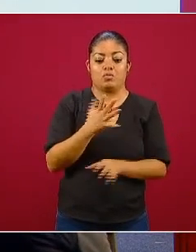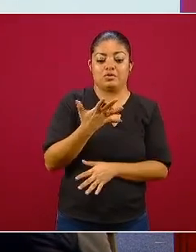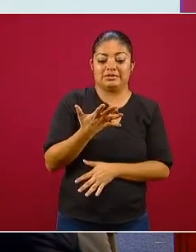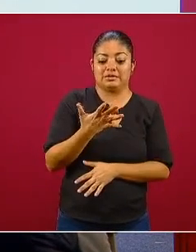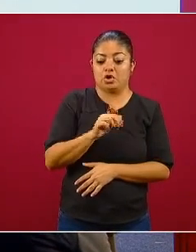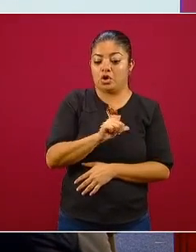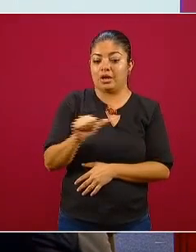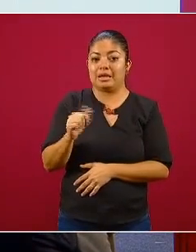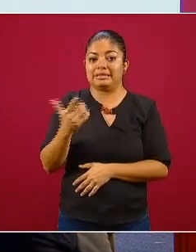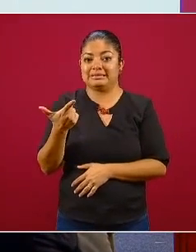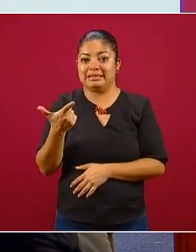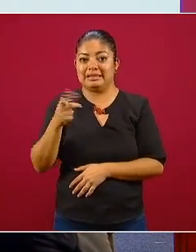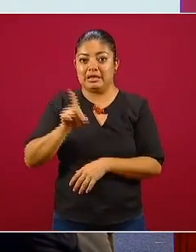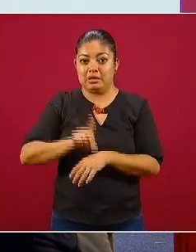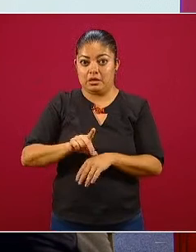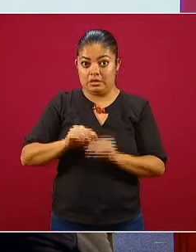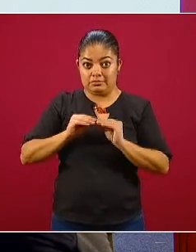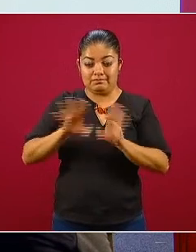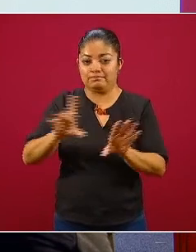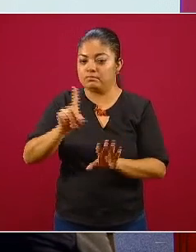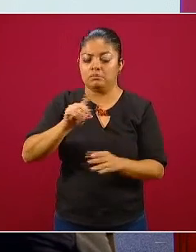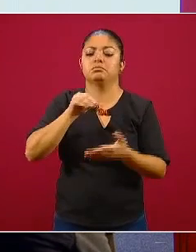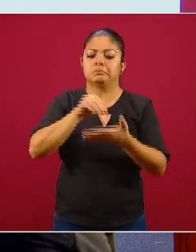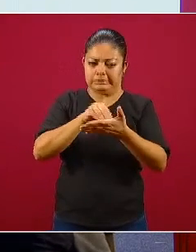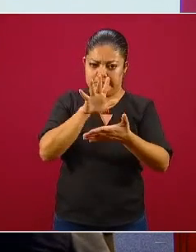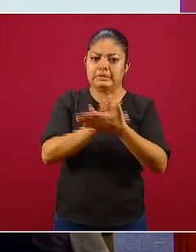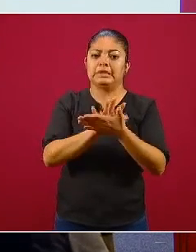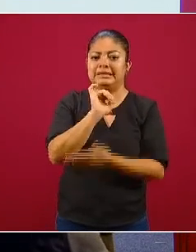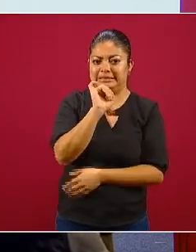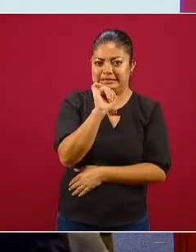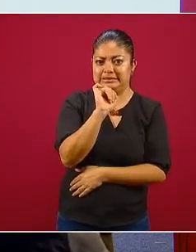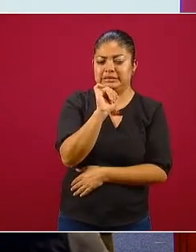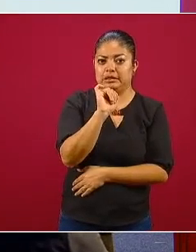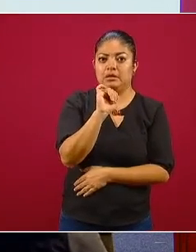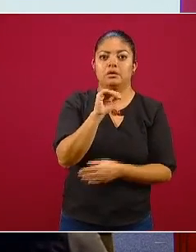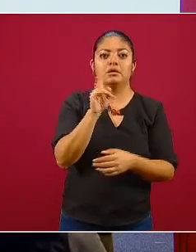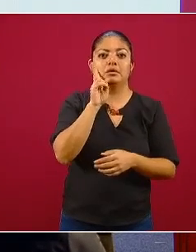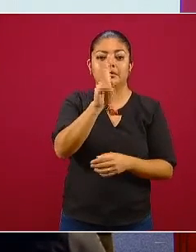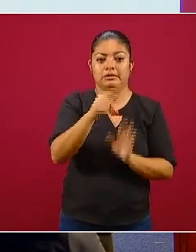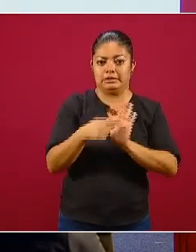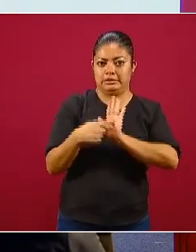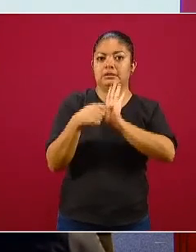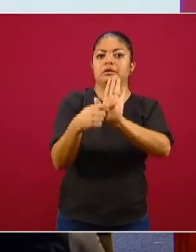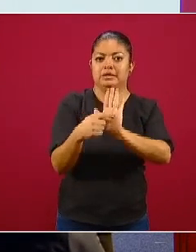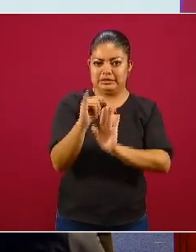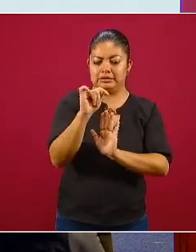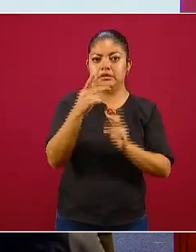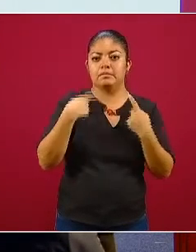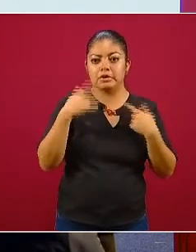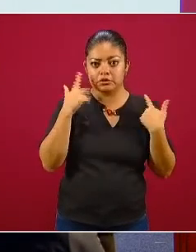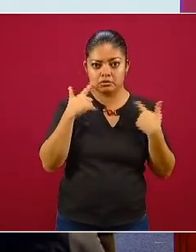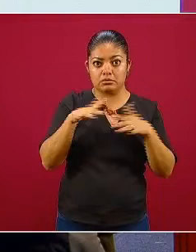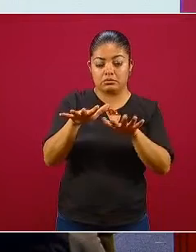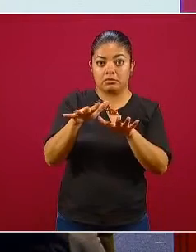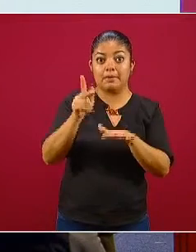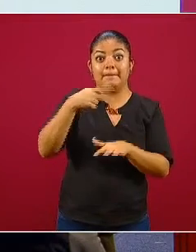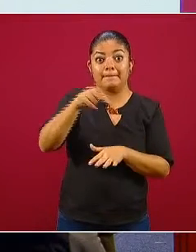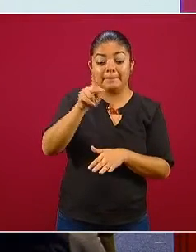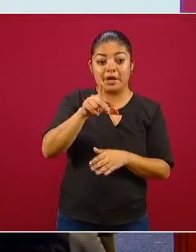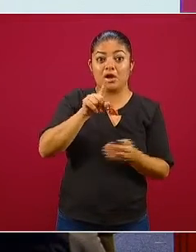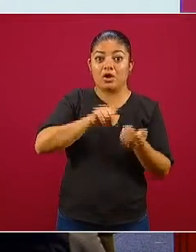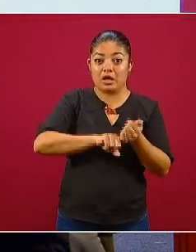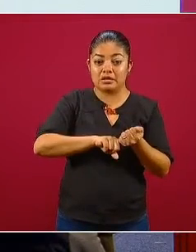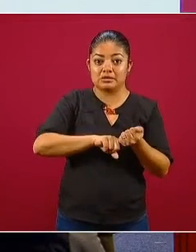días. No se consideran informativos, se documentan, obviamente, se ponen a conocimiento público, pero para fines de la